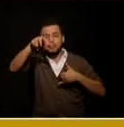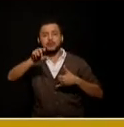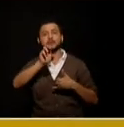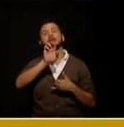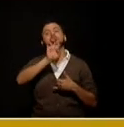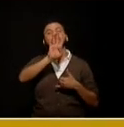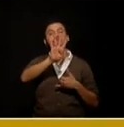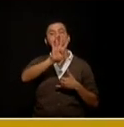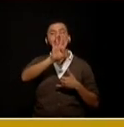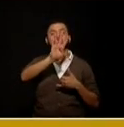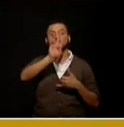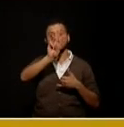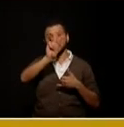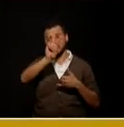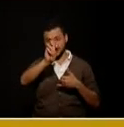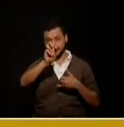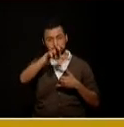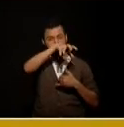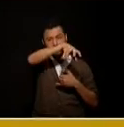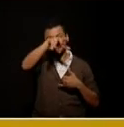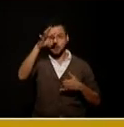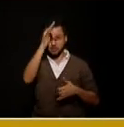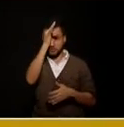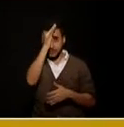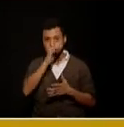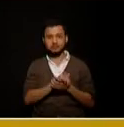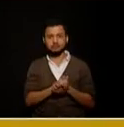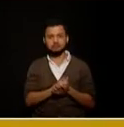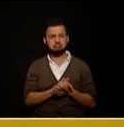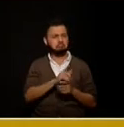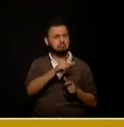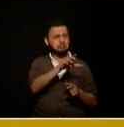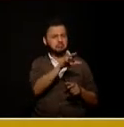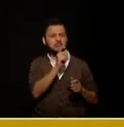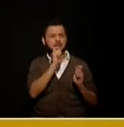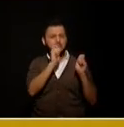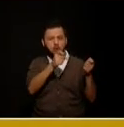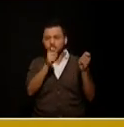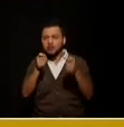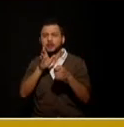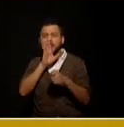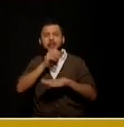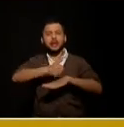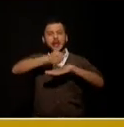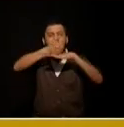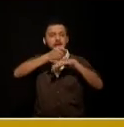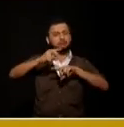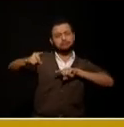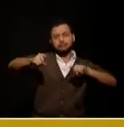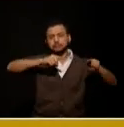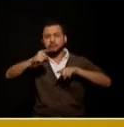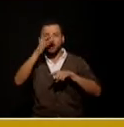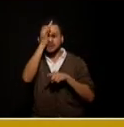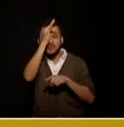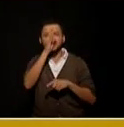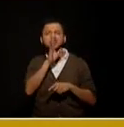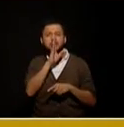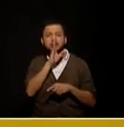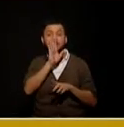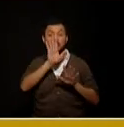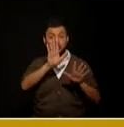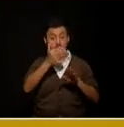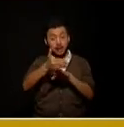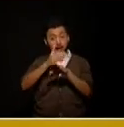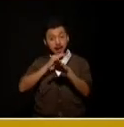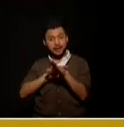sugerentes mediante concursos abiertos y públicos en los que se definen unos requisitos para poder participar en